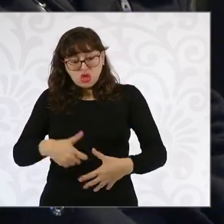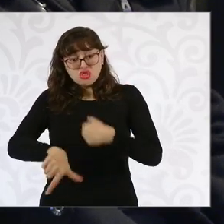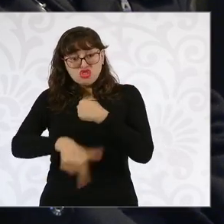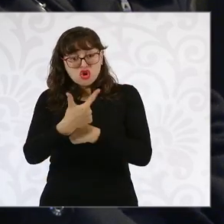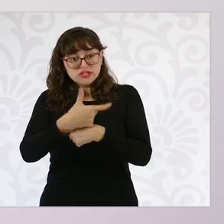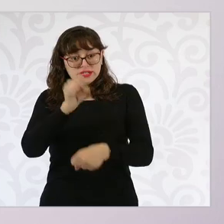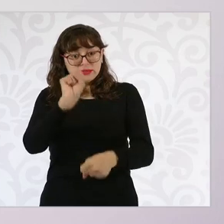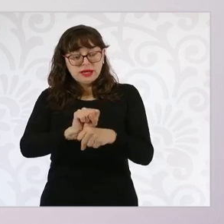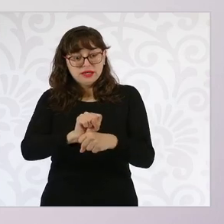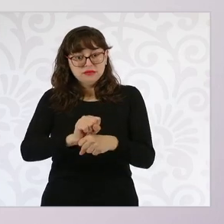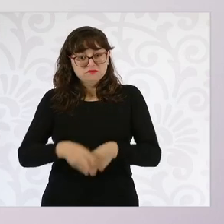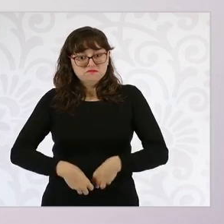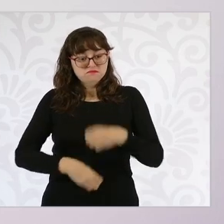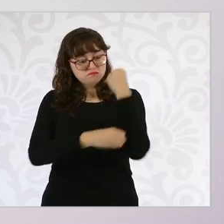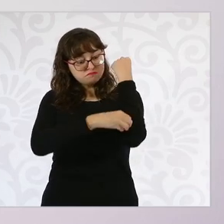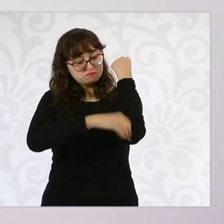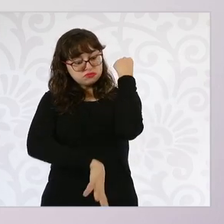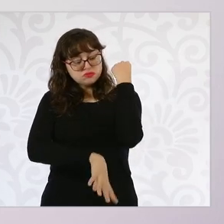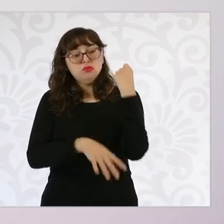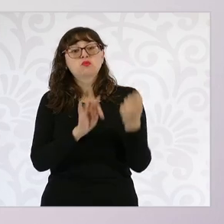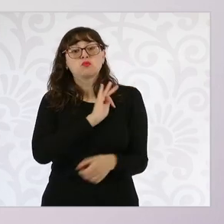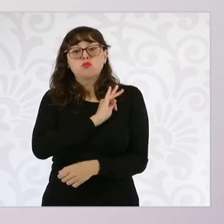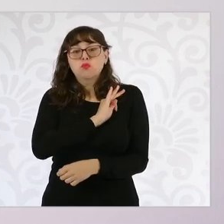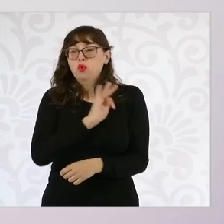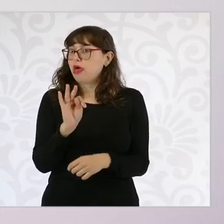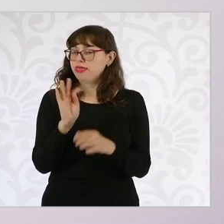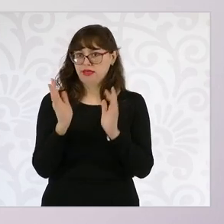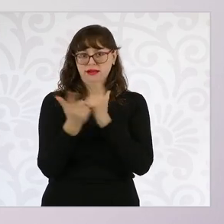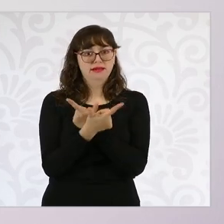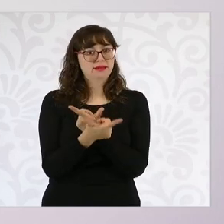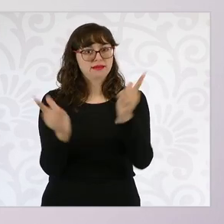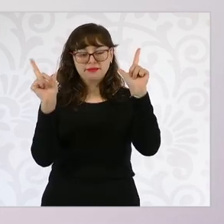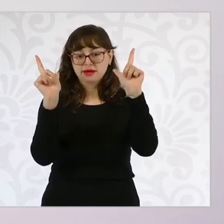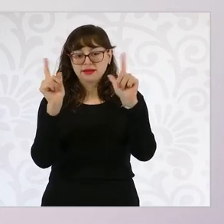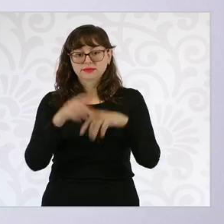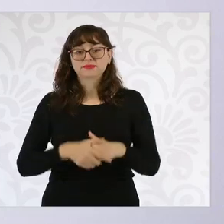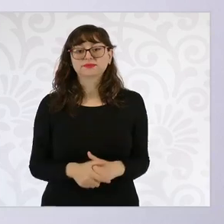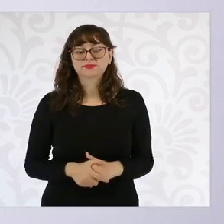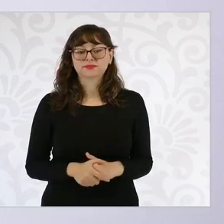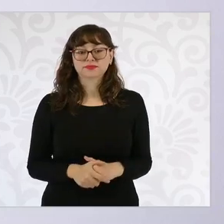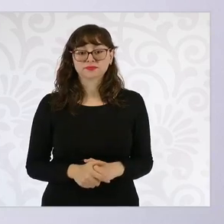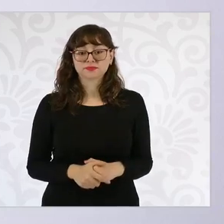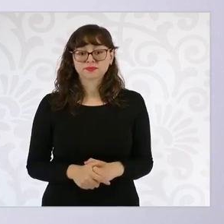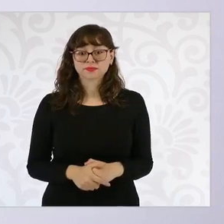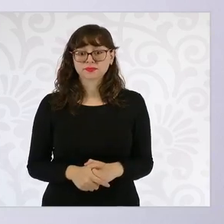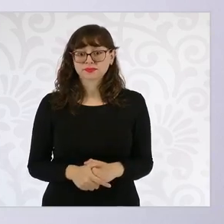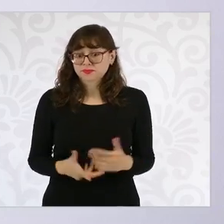iniciativa. Ya decidió la Corte en este caso, yo lo he planteado. La Corte ya